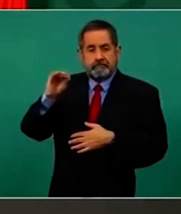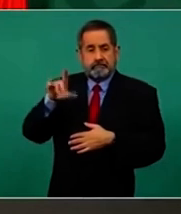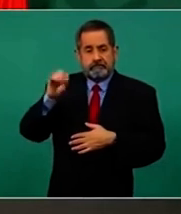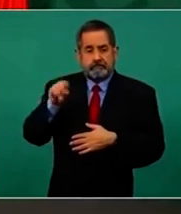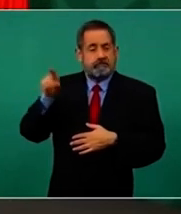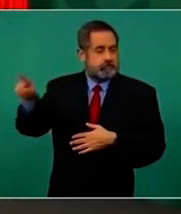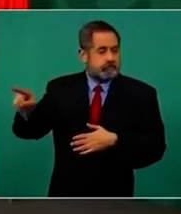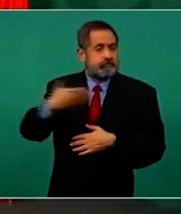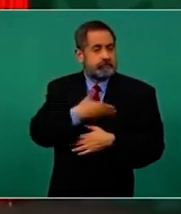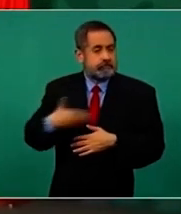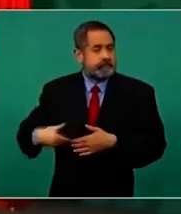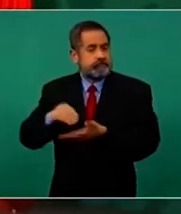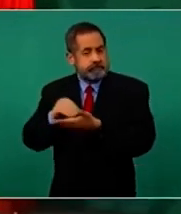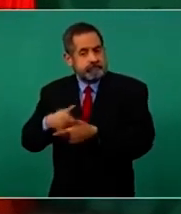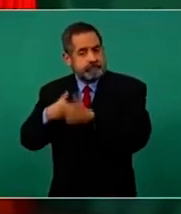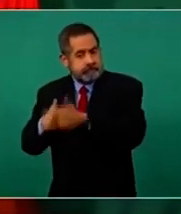República,